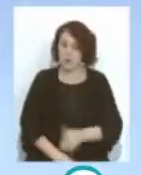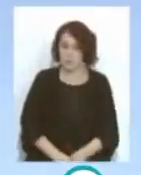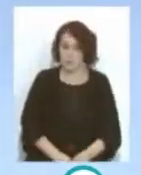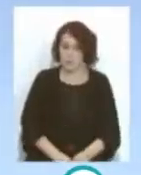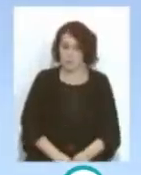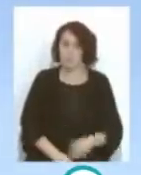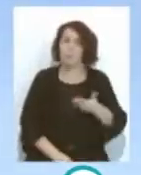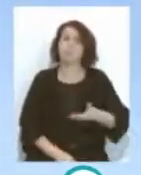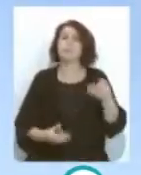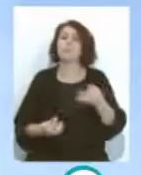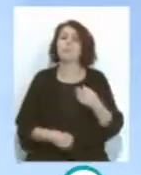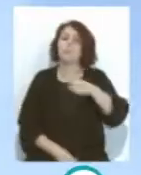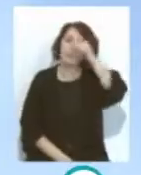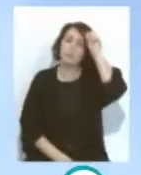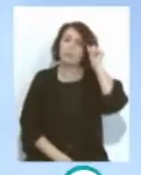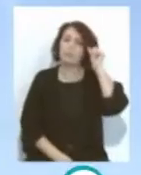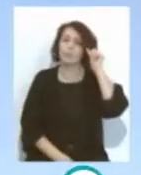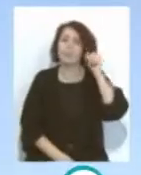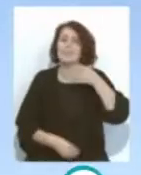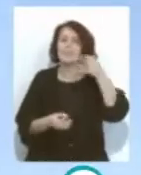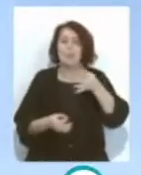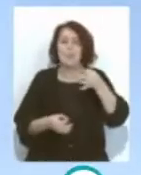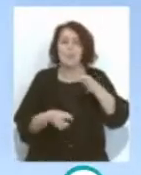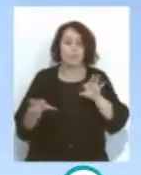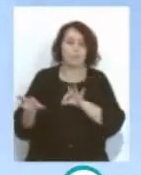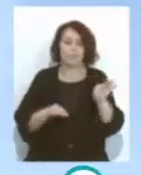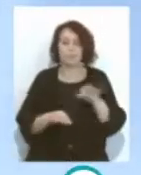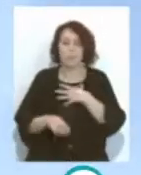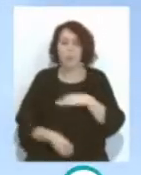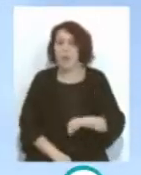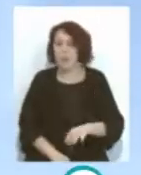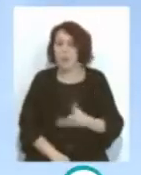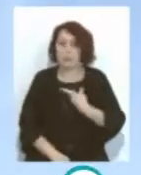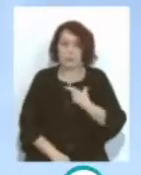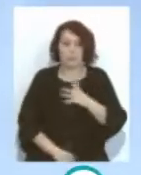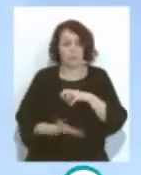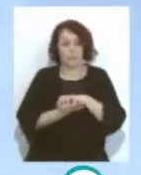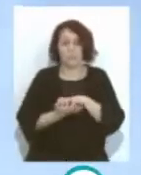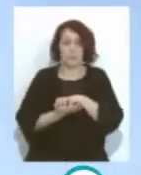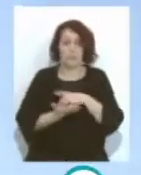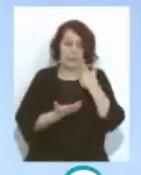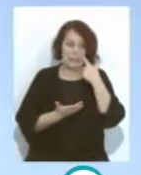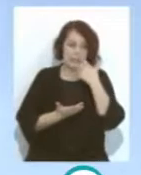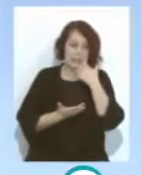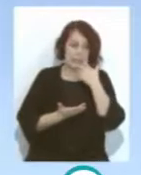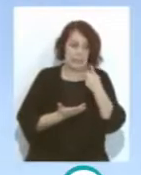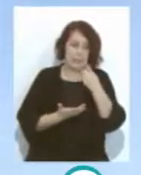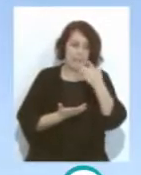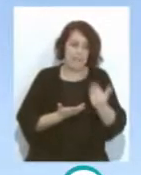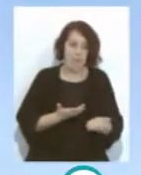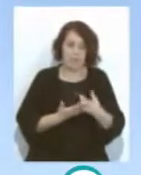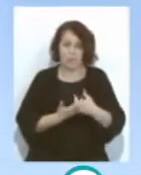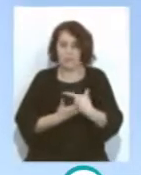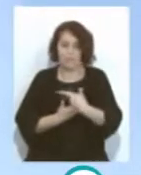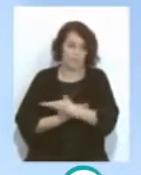Lo importante Es que Álvaro Cervera Siempre tenga opciones Y no esté Con la duda De que si se te cae Un jugador Se te puede